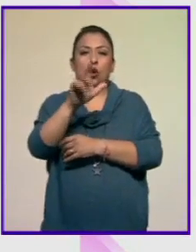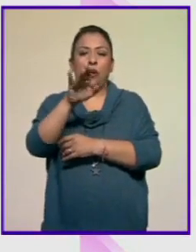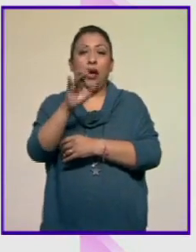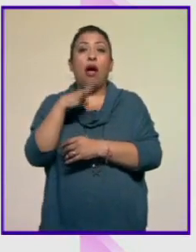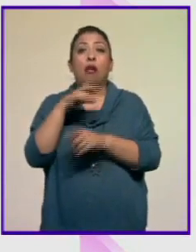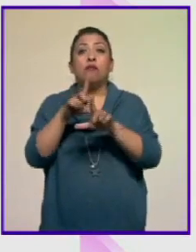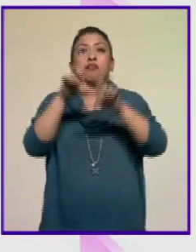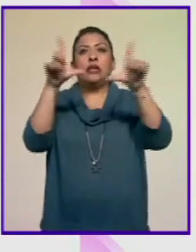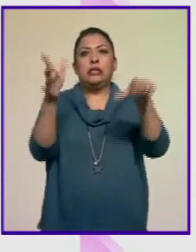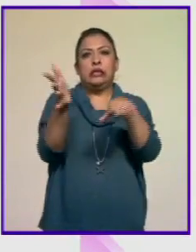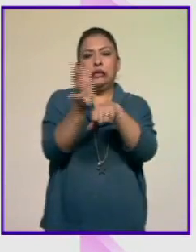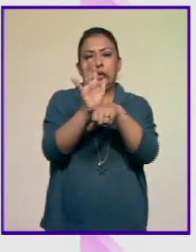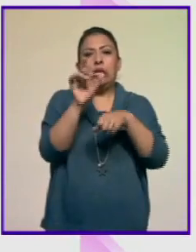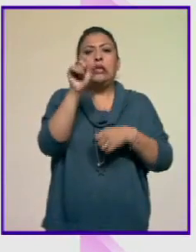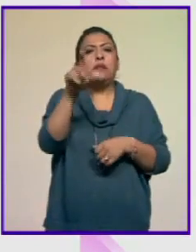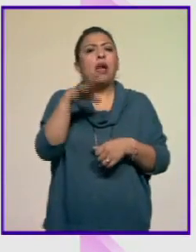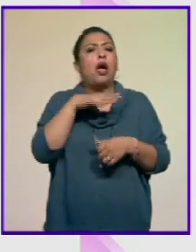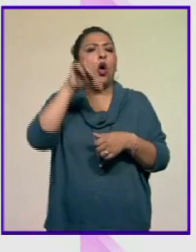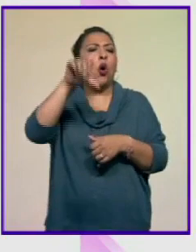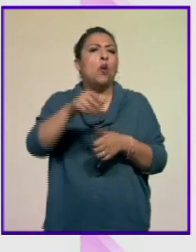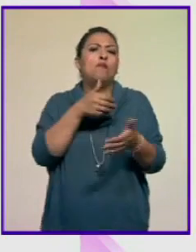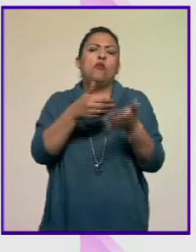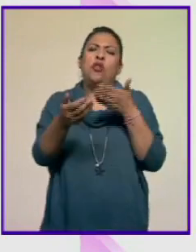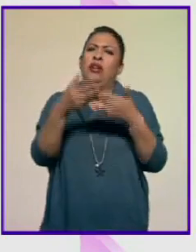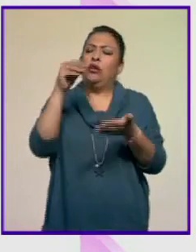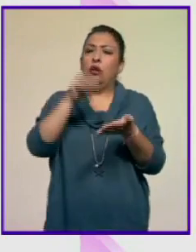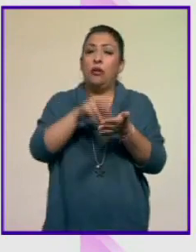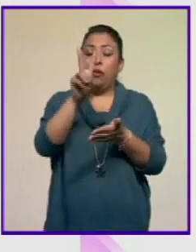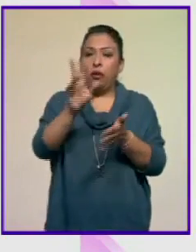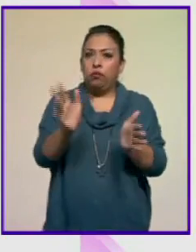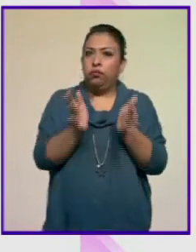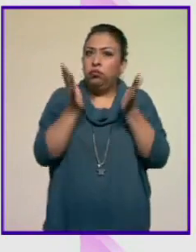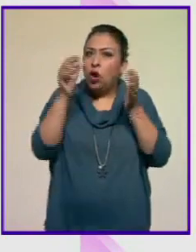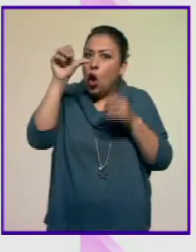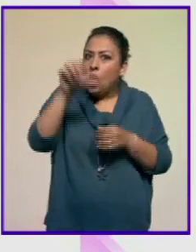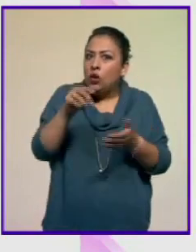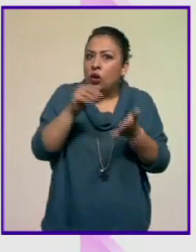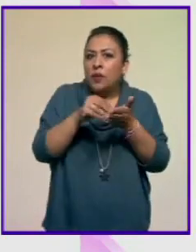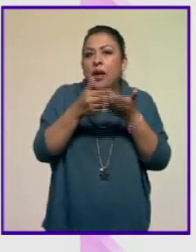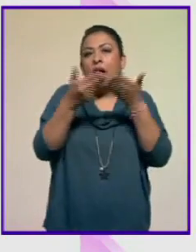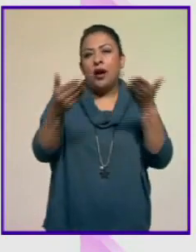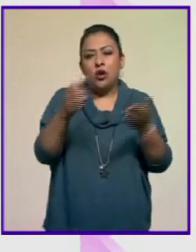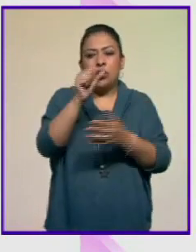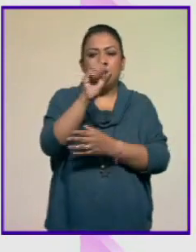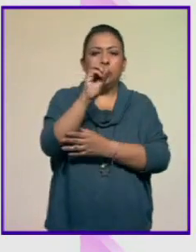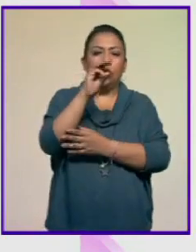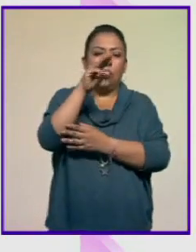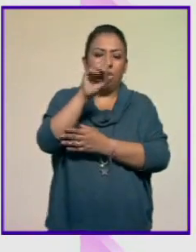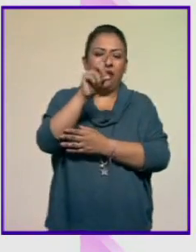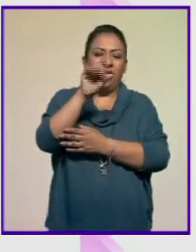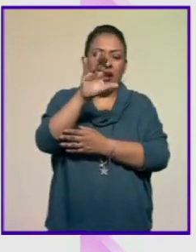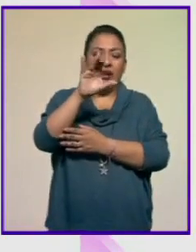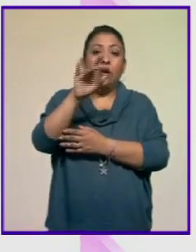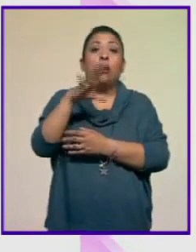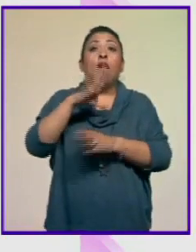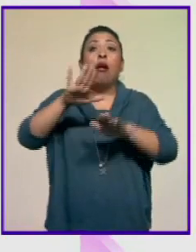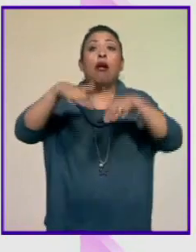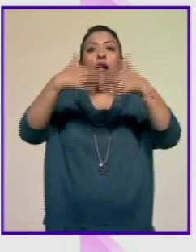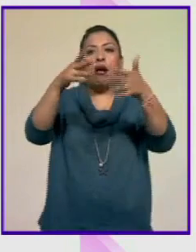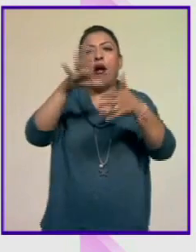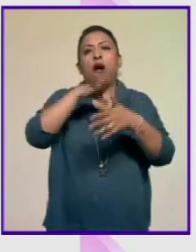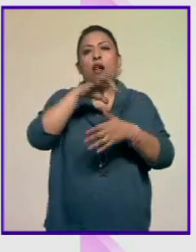y también tiene una actualidad sorprendente y ahora esa sombra del caudillo se extiende por el viejo continente.